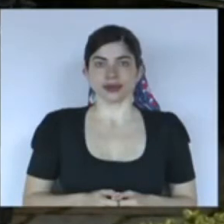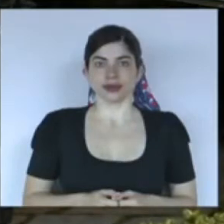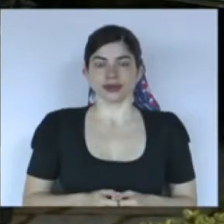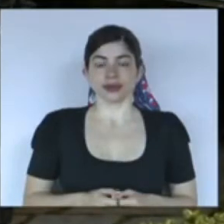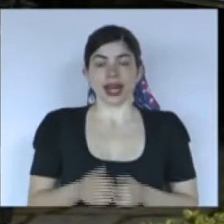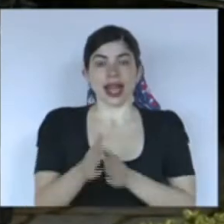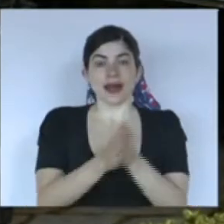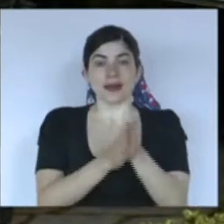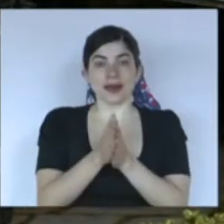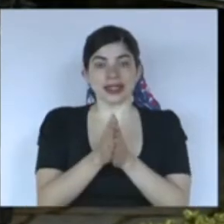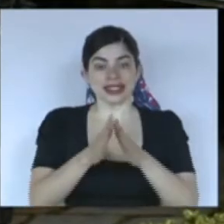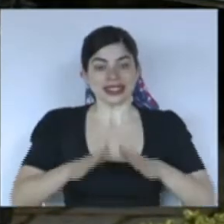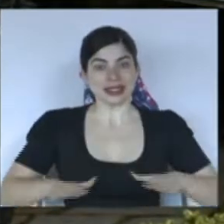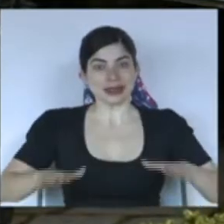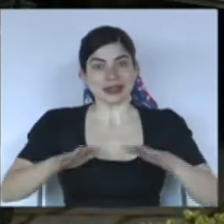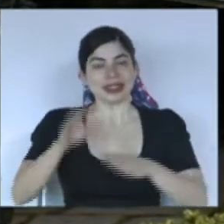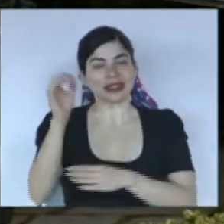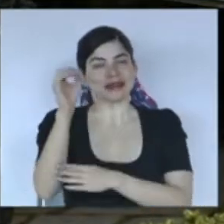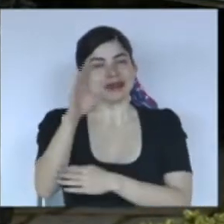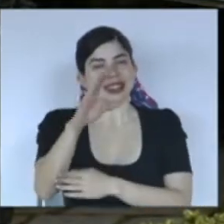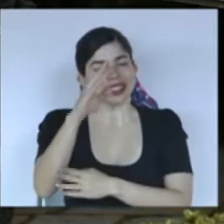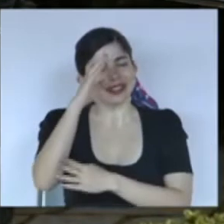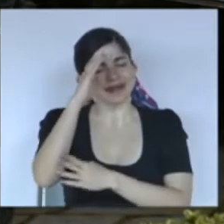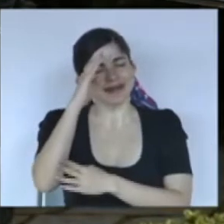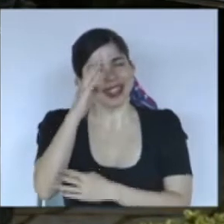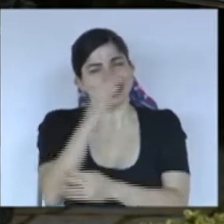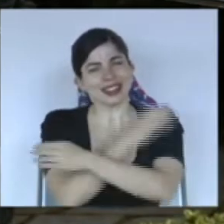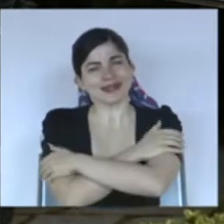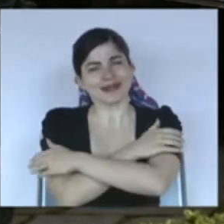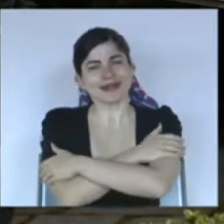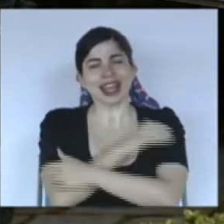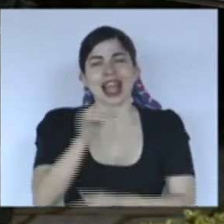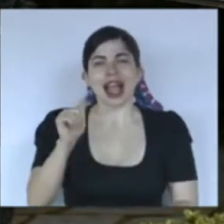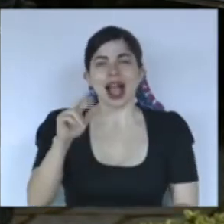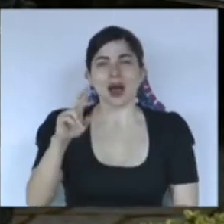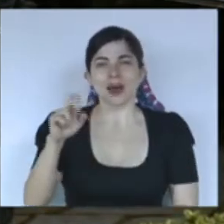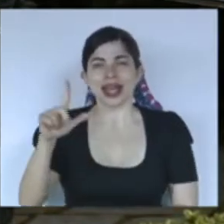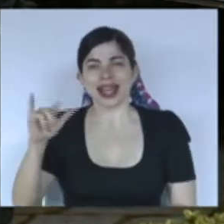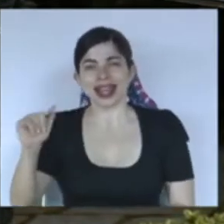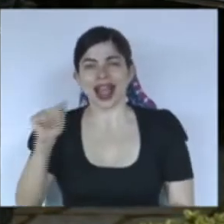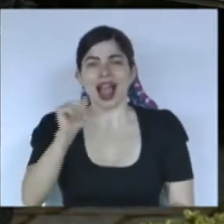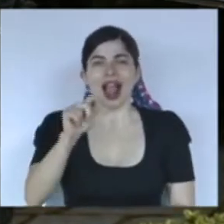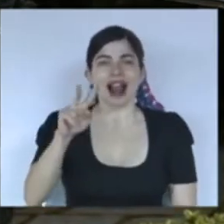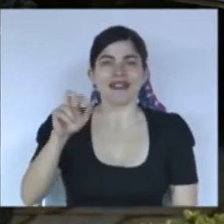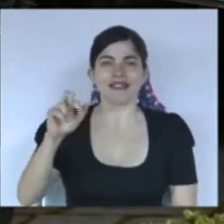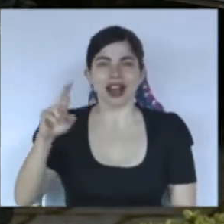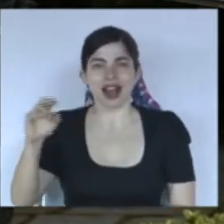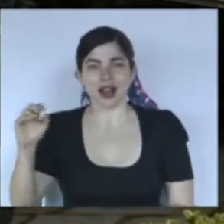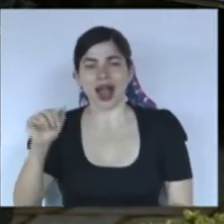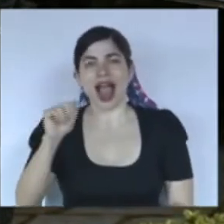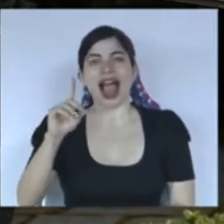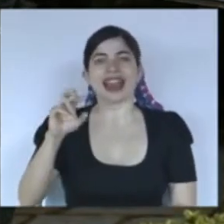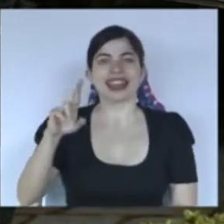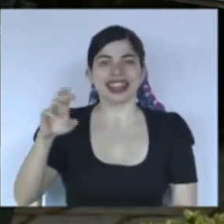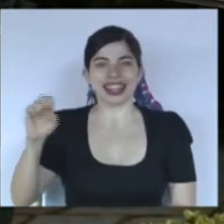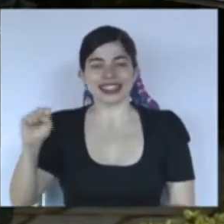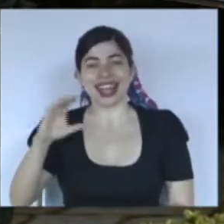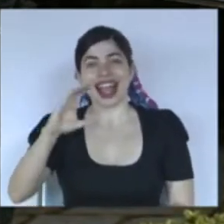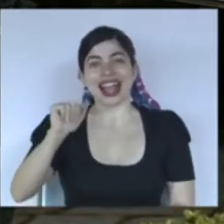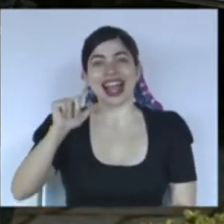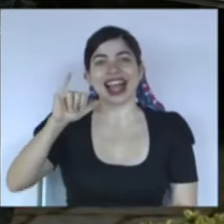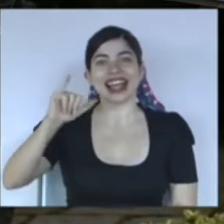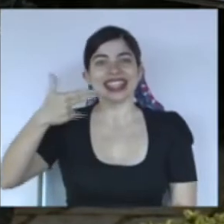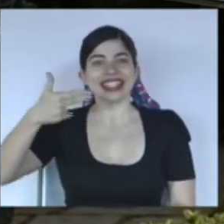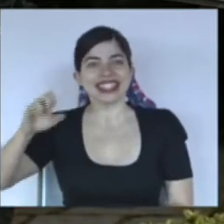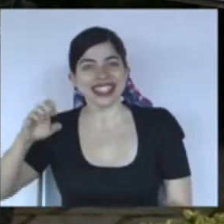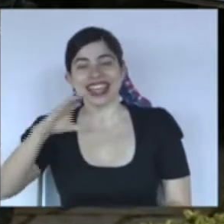Aprovechamos este espacio para enviar un caluroso saludo a Doña Aurelia, a Don Álvaro, a Don Andrés, a Caliche y a Don Rogelio,